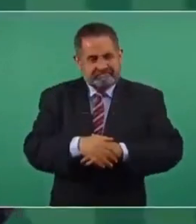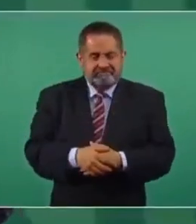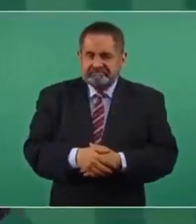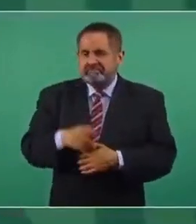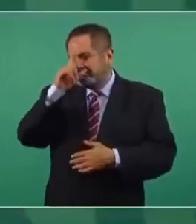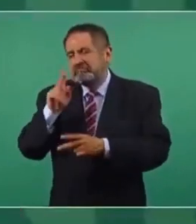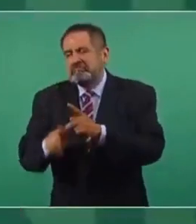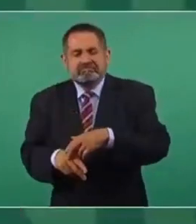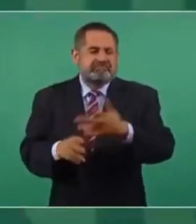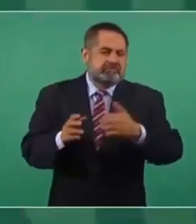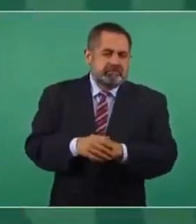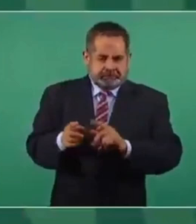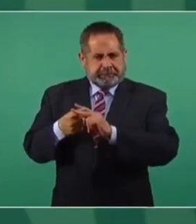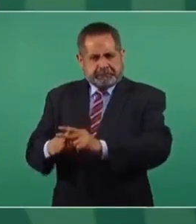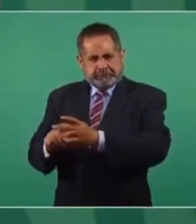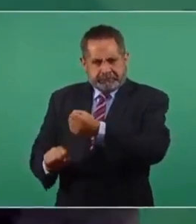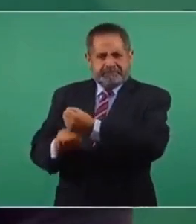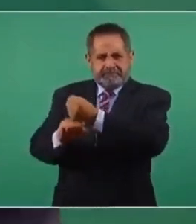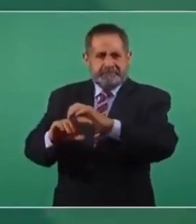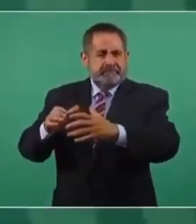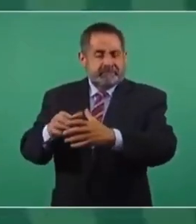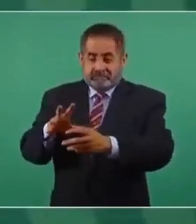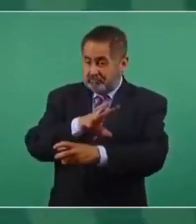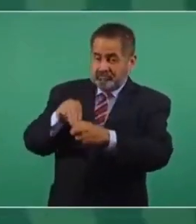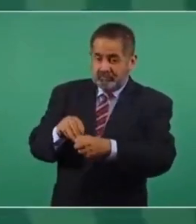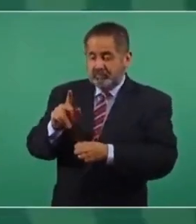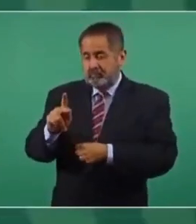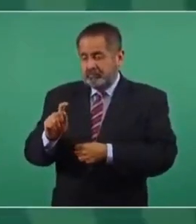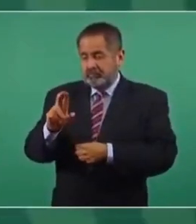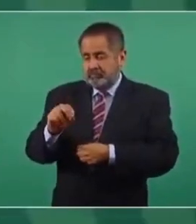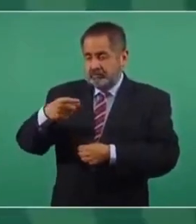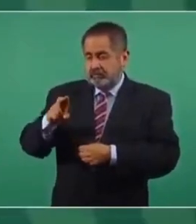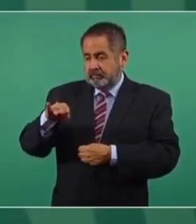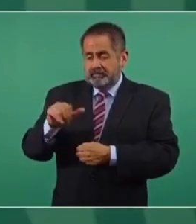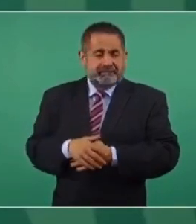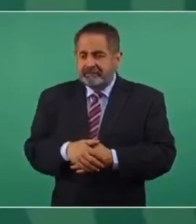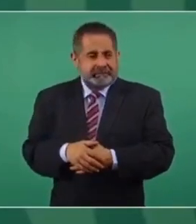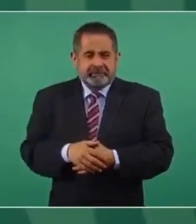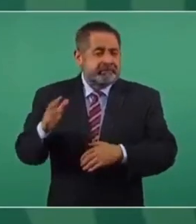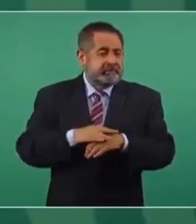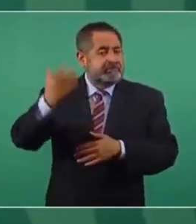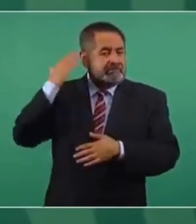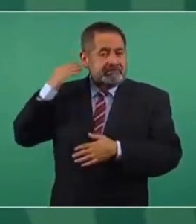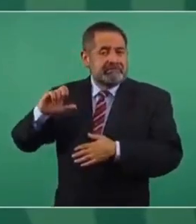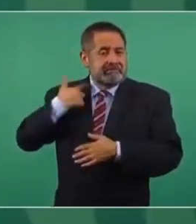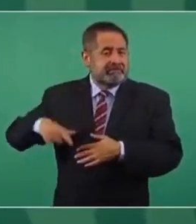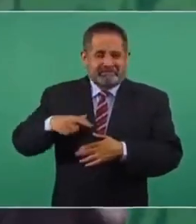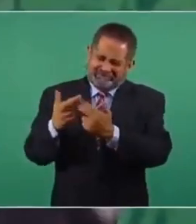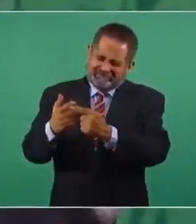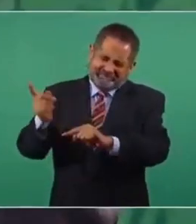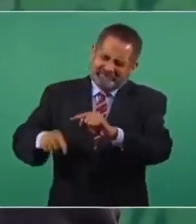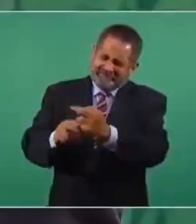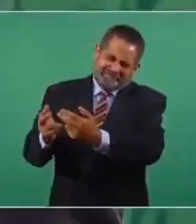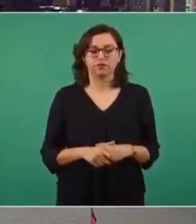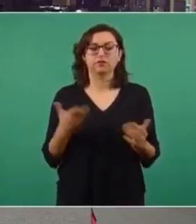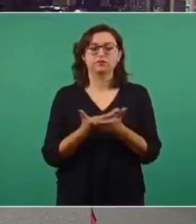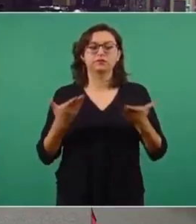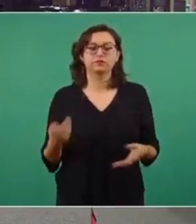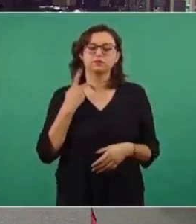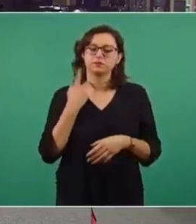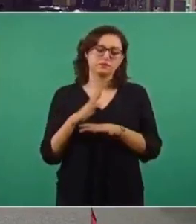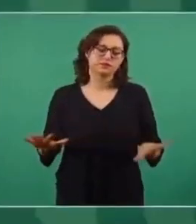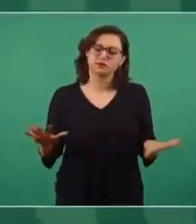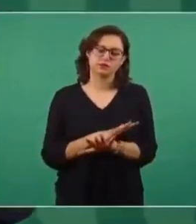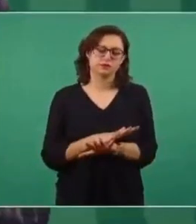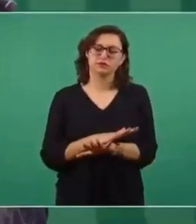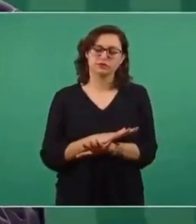vamos a dejar las bases, pero no vamos a poder, porque se esmeraron en destruir la industria petroquímica. Miren,